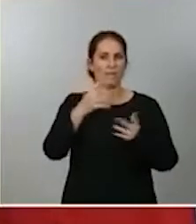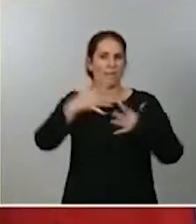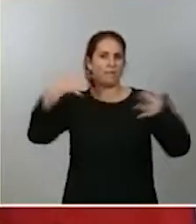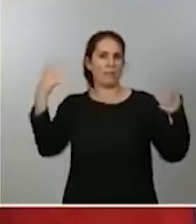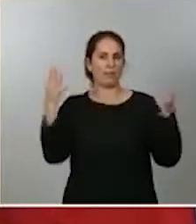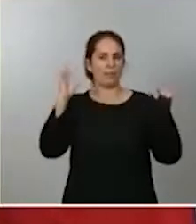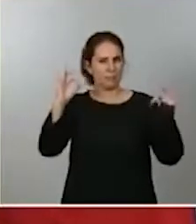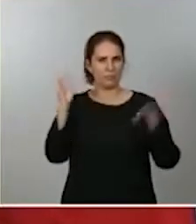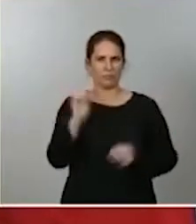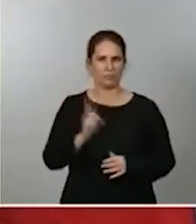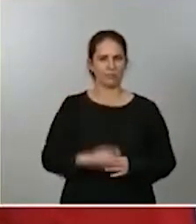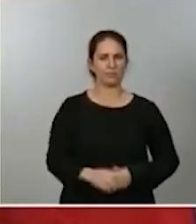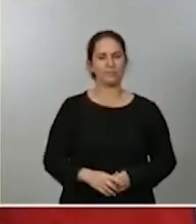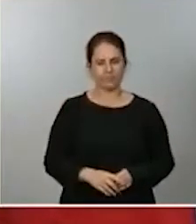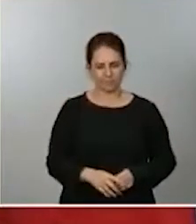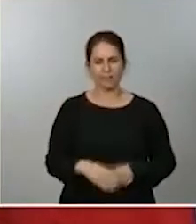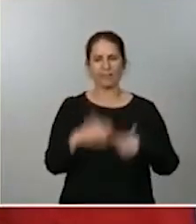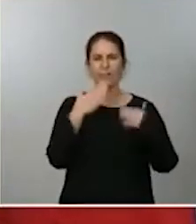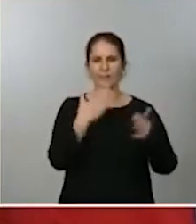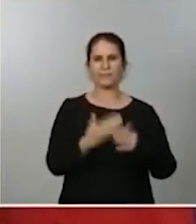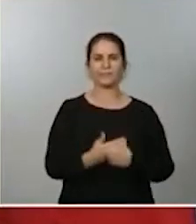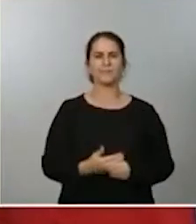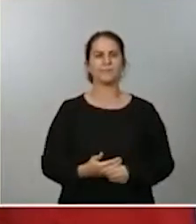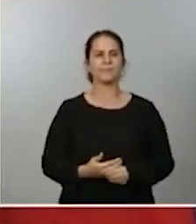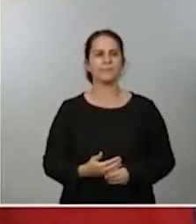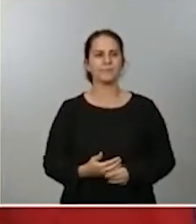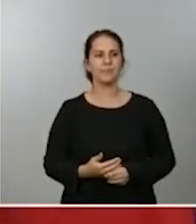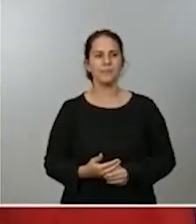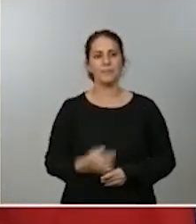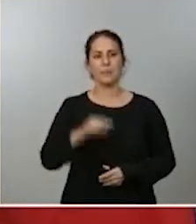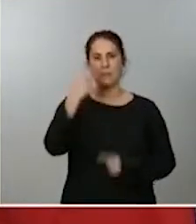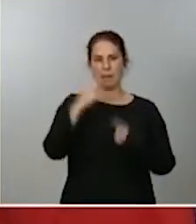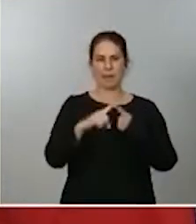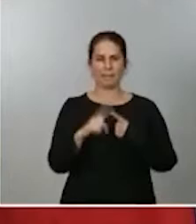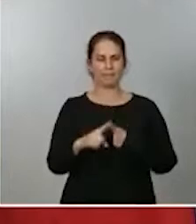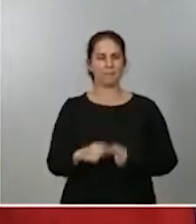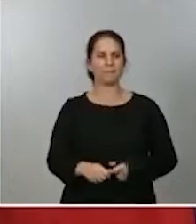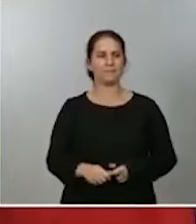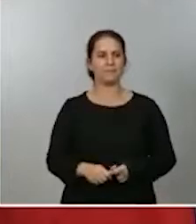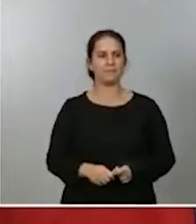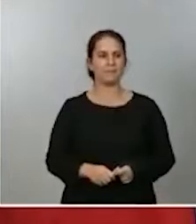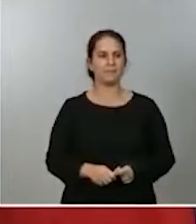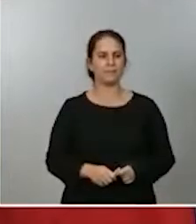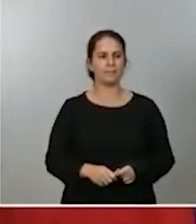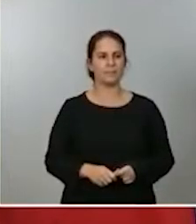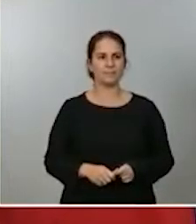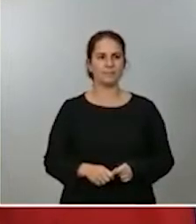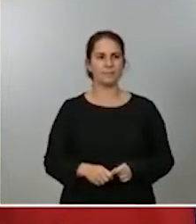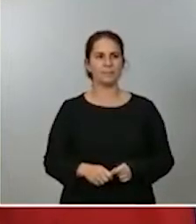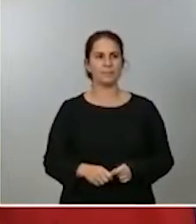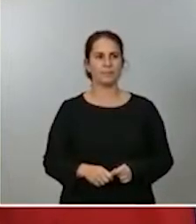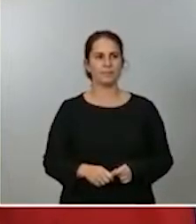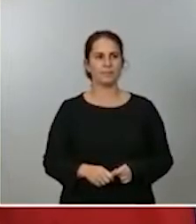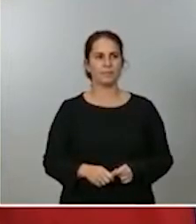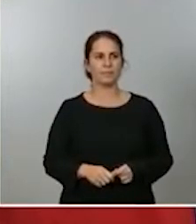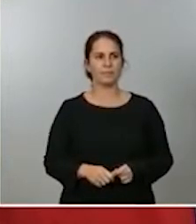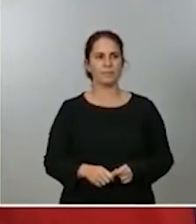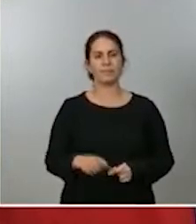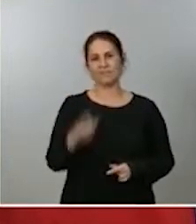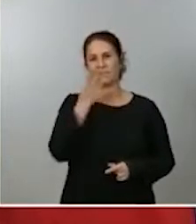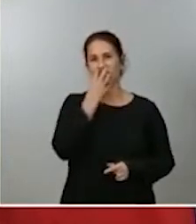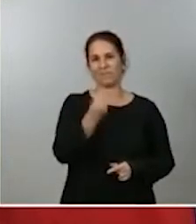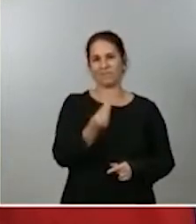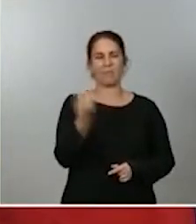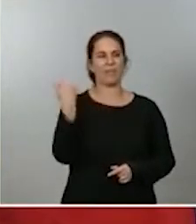relación con la primera cuestión por supuesto usted entenderá que después de casi